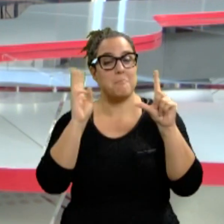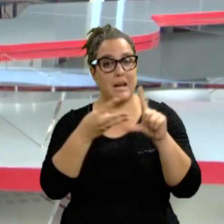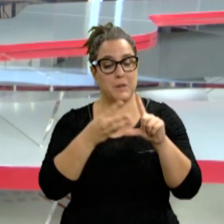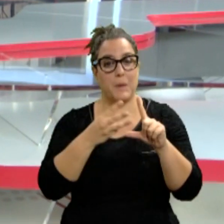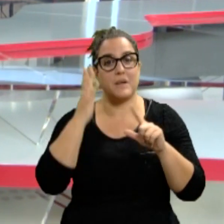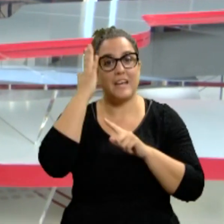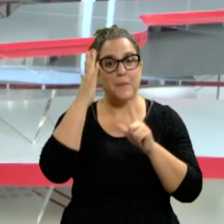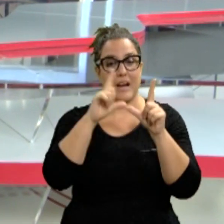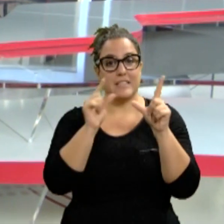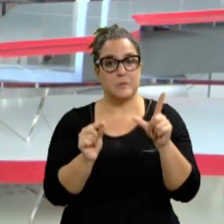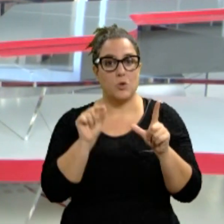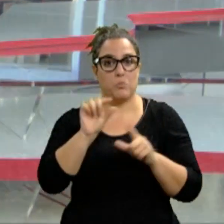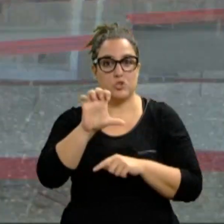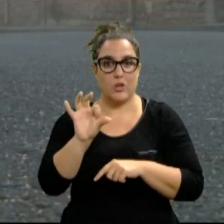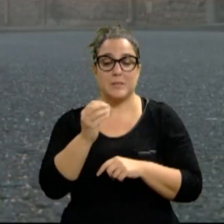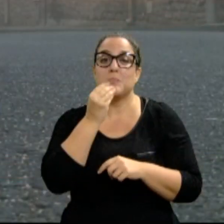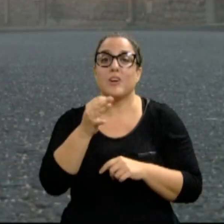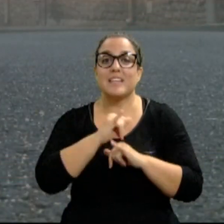Que pasen una buena tarde. Adiós.